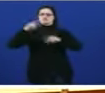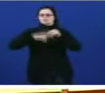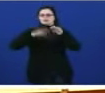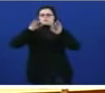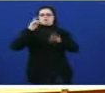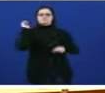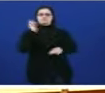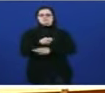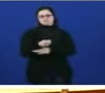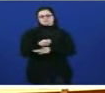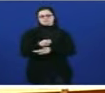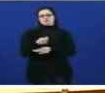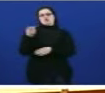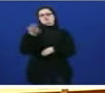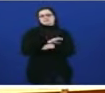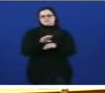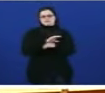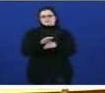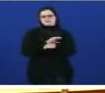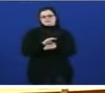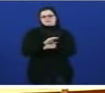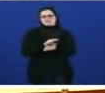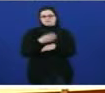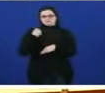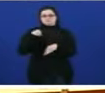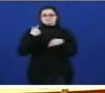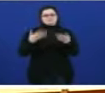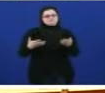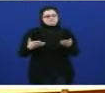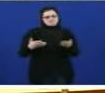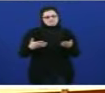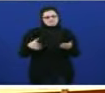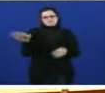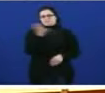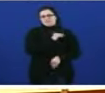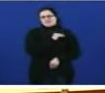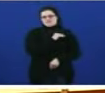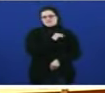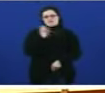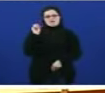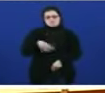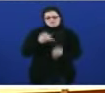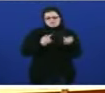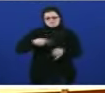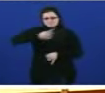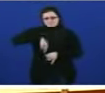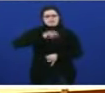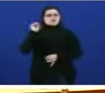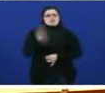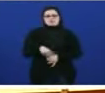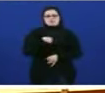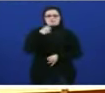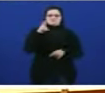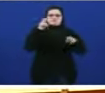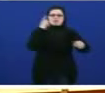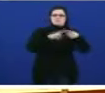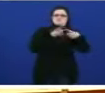política desta consellaria. E a verdade é que lamentamos ter razón. Longe de avanzarse na protección do medio ambiente,